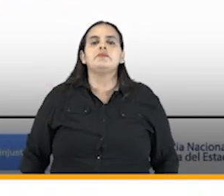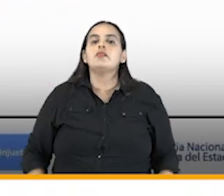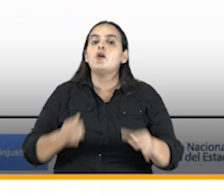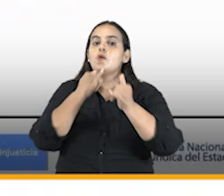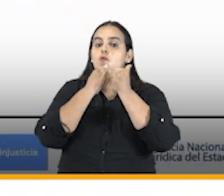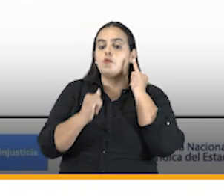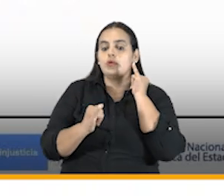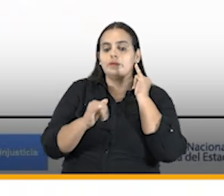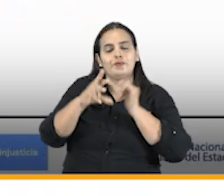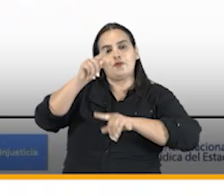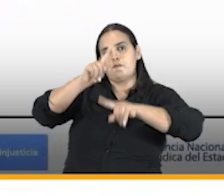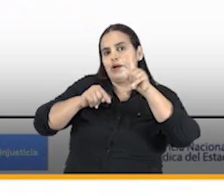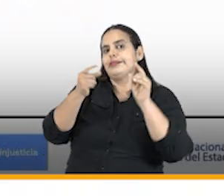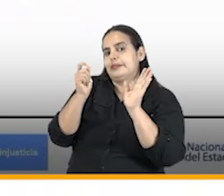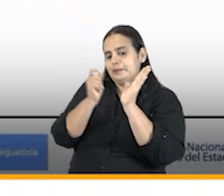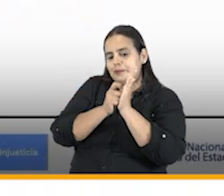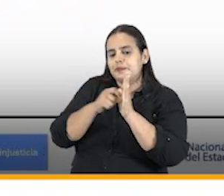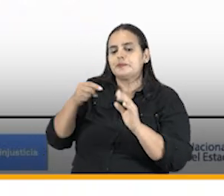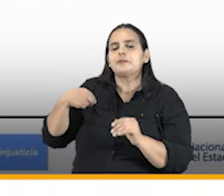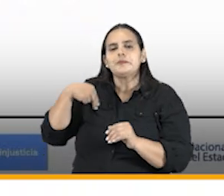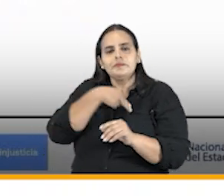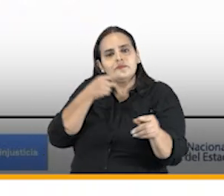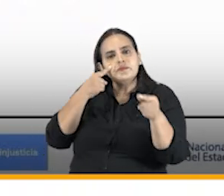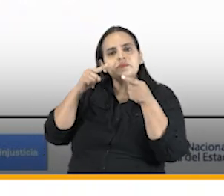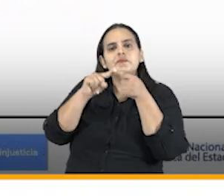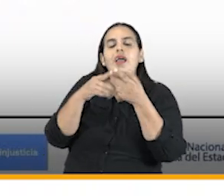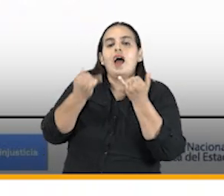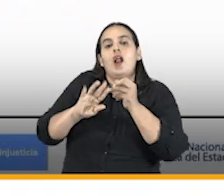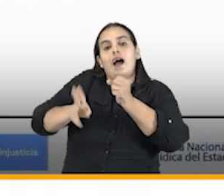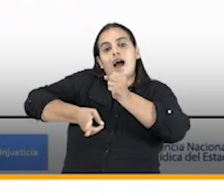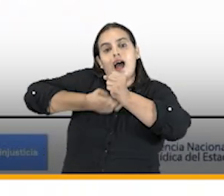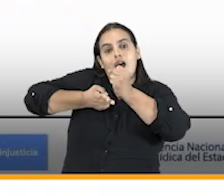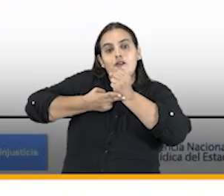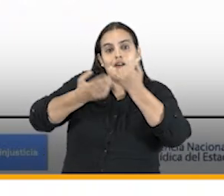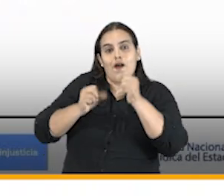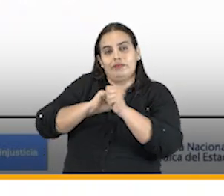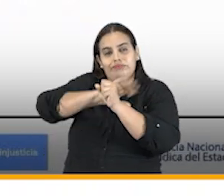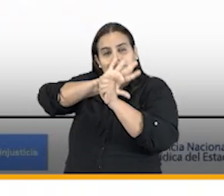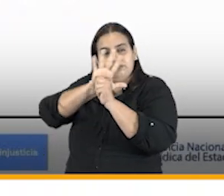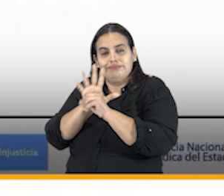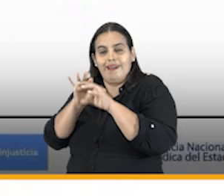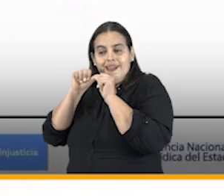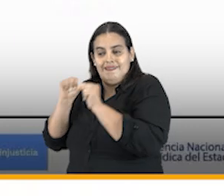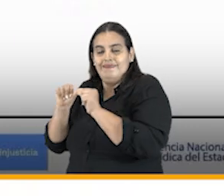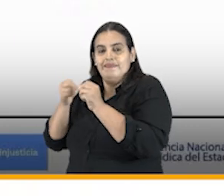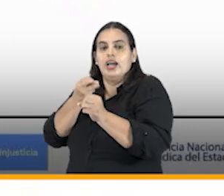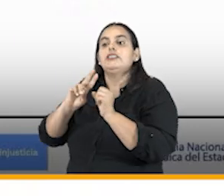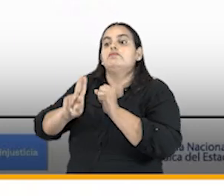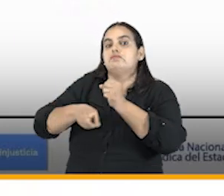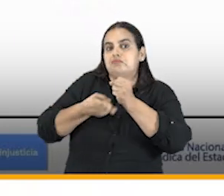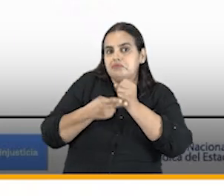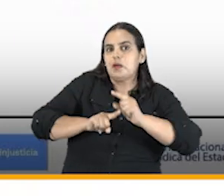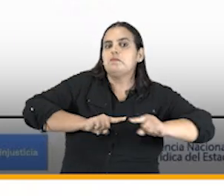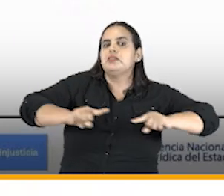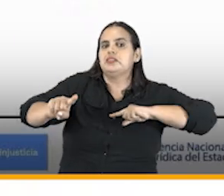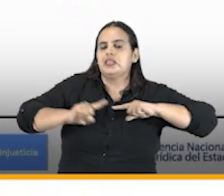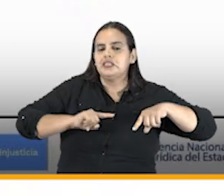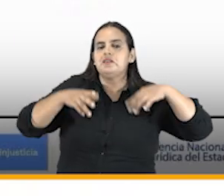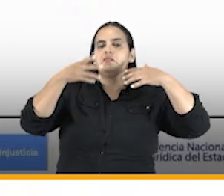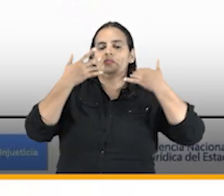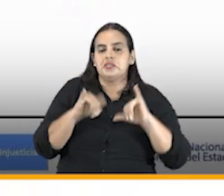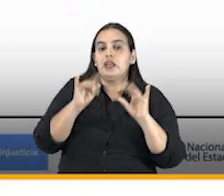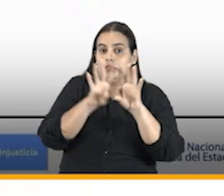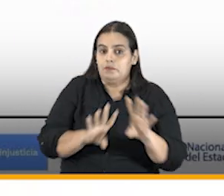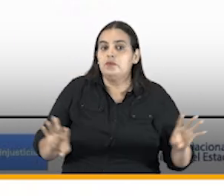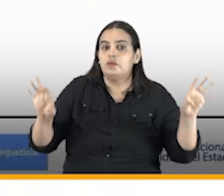dejar de mencionar que hemos logrado ahorros en medio de la pandemia en lo administrativo de enorme importancia se ha hecho